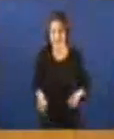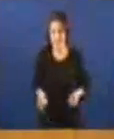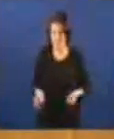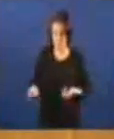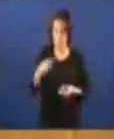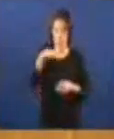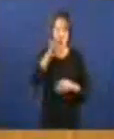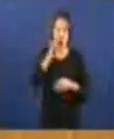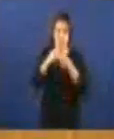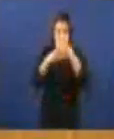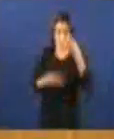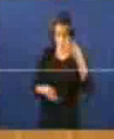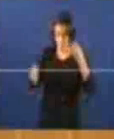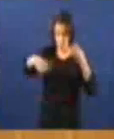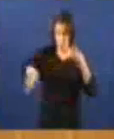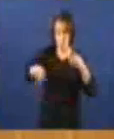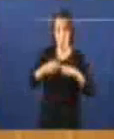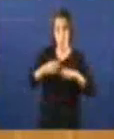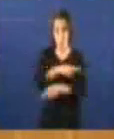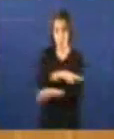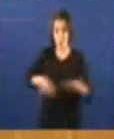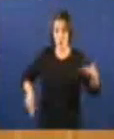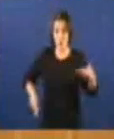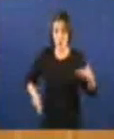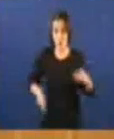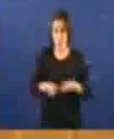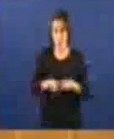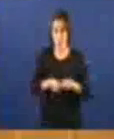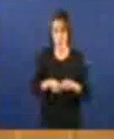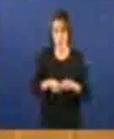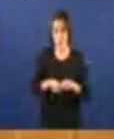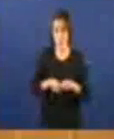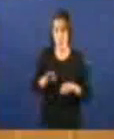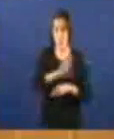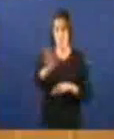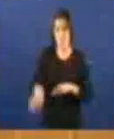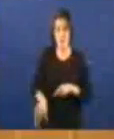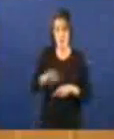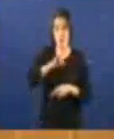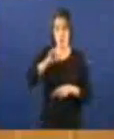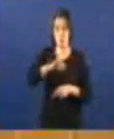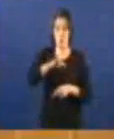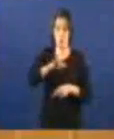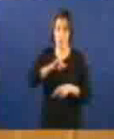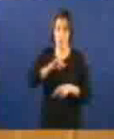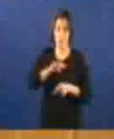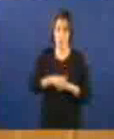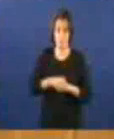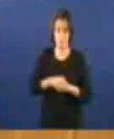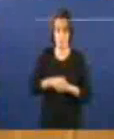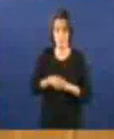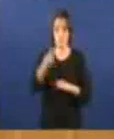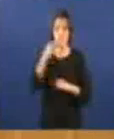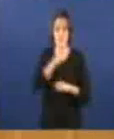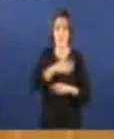vostedes, a Xunta, son como unha UCI, unha UBI, que se teimen